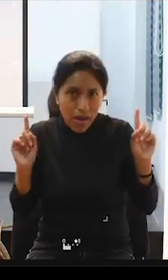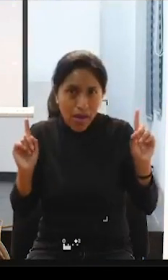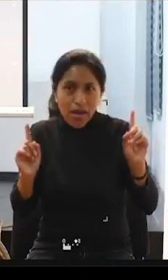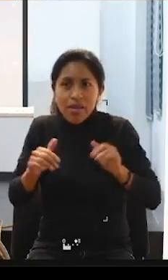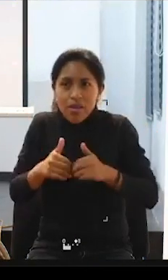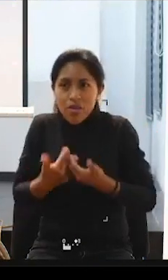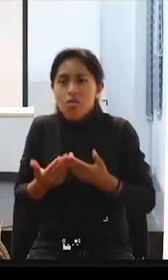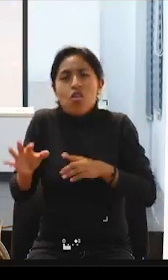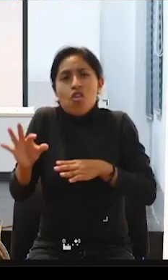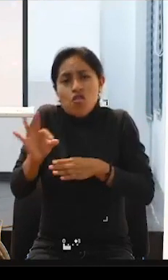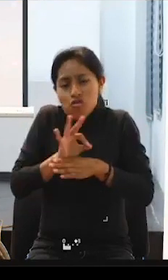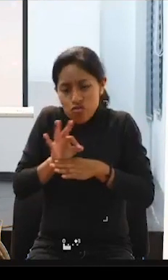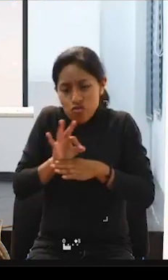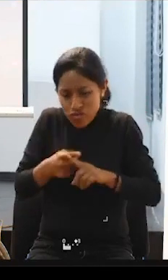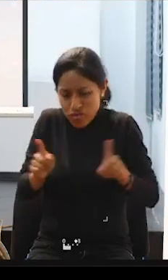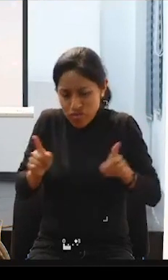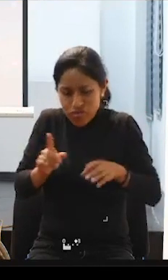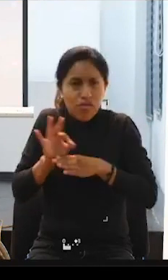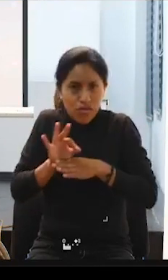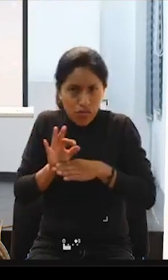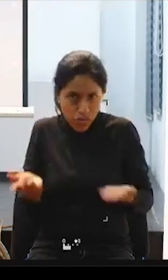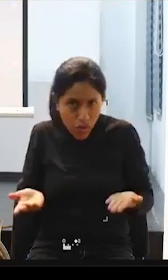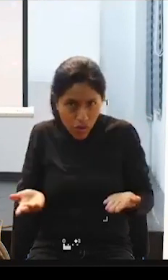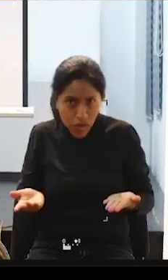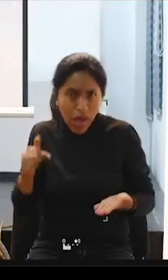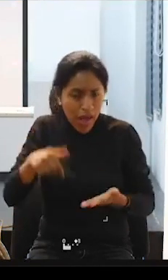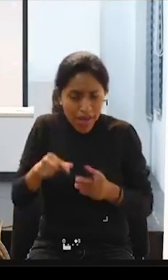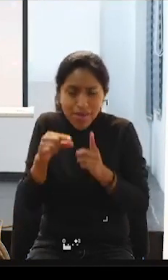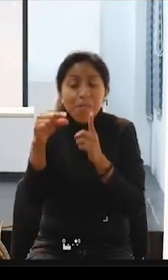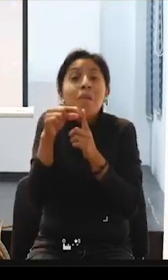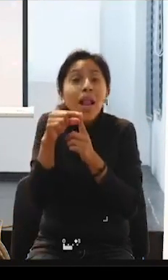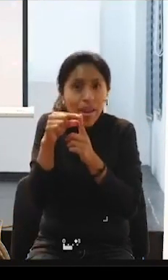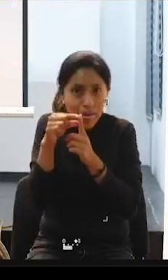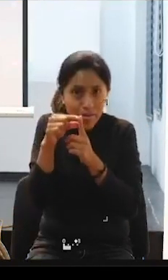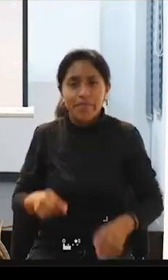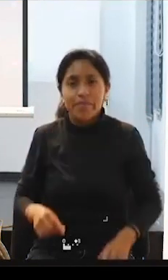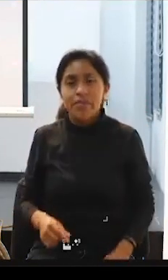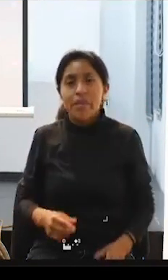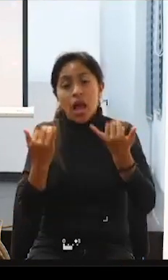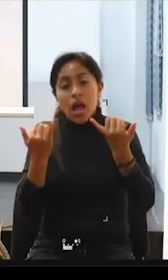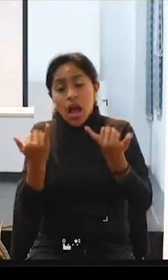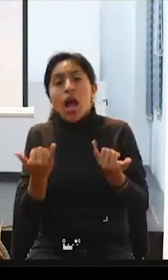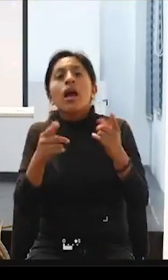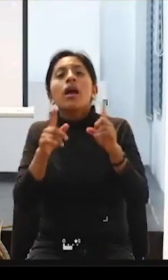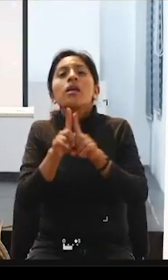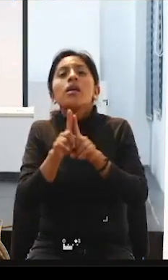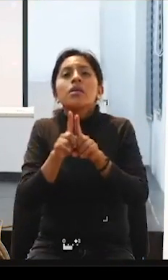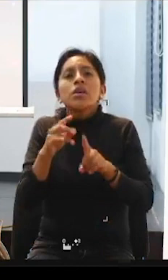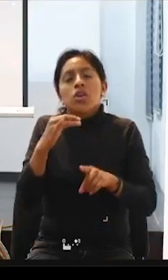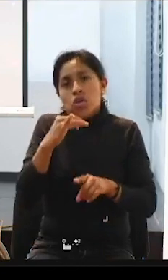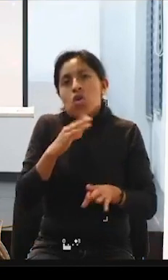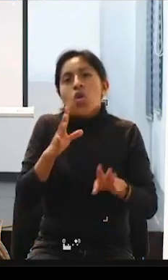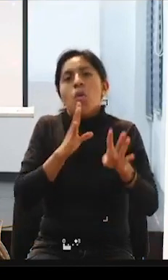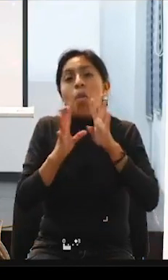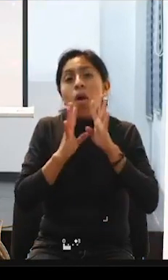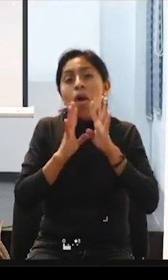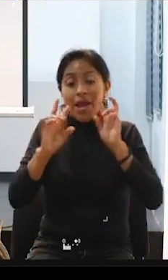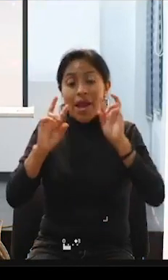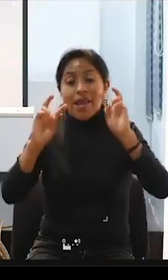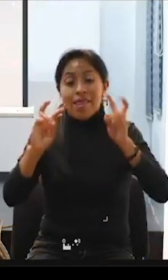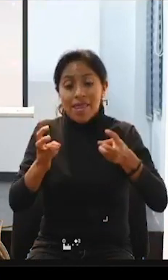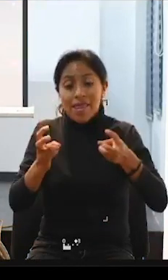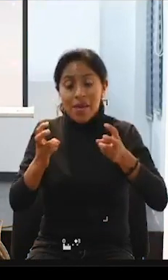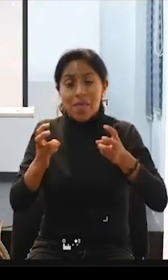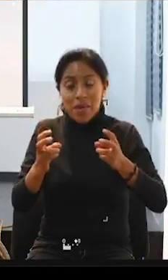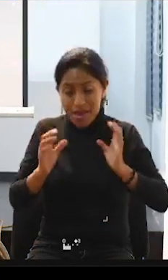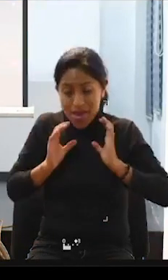funcional, pero si queremos hablar de lo que estamos, pues hablaré de personas con diversidad funcional, que